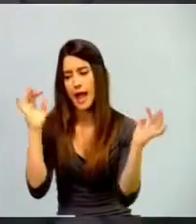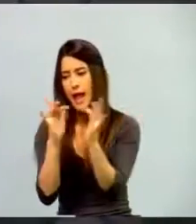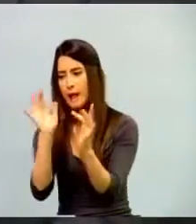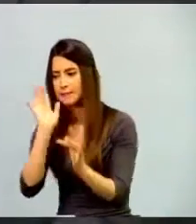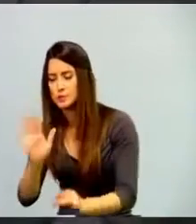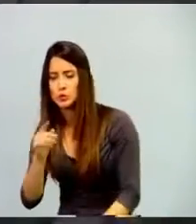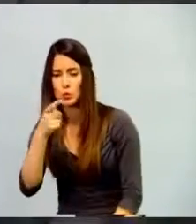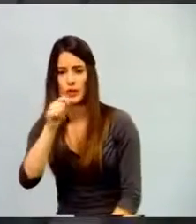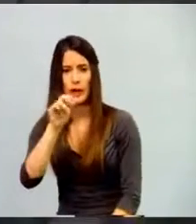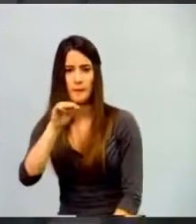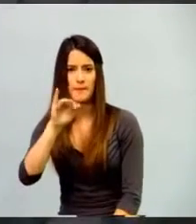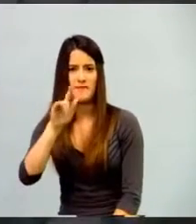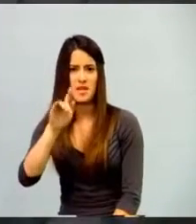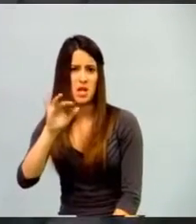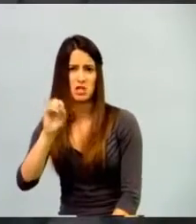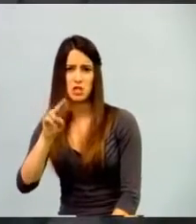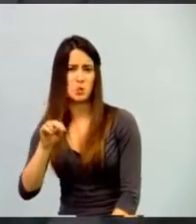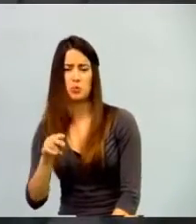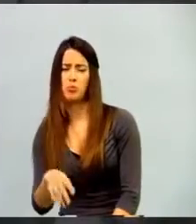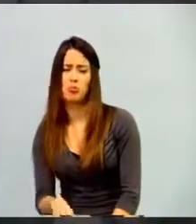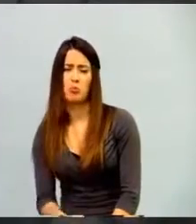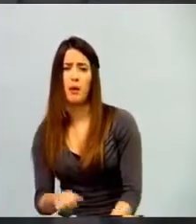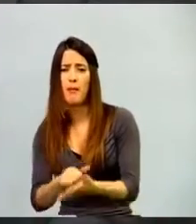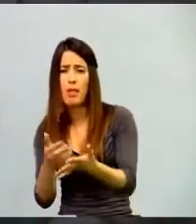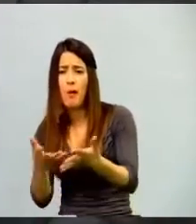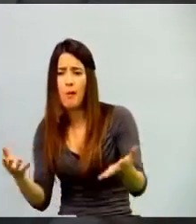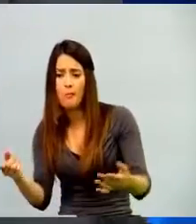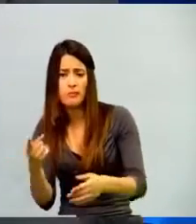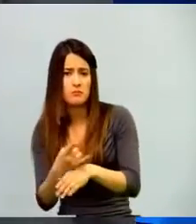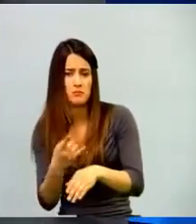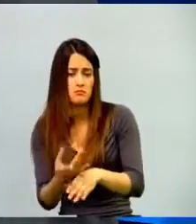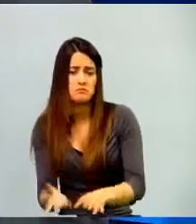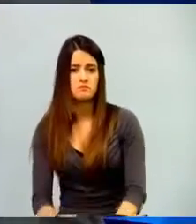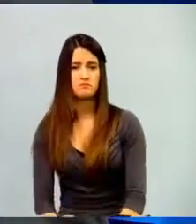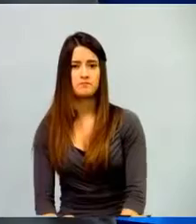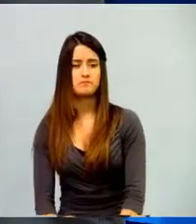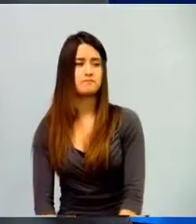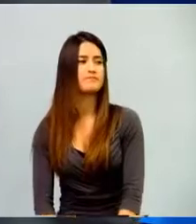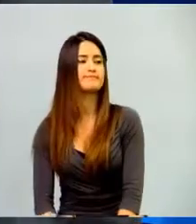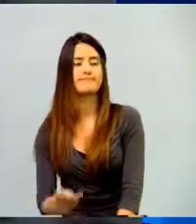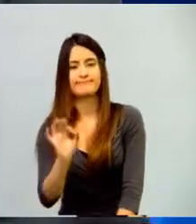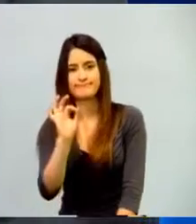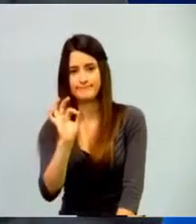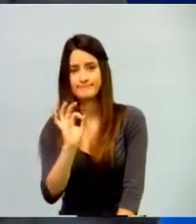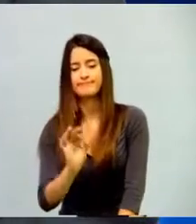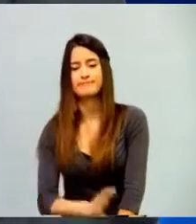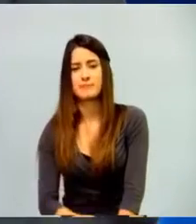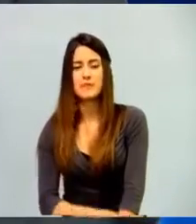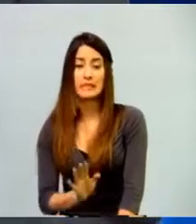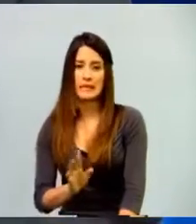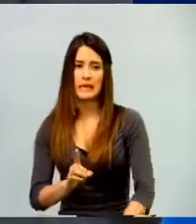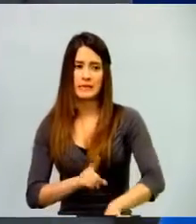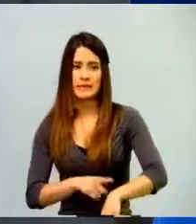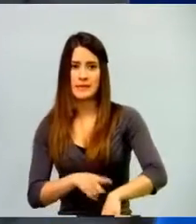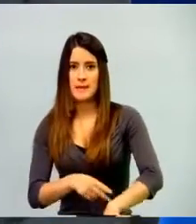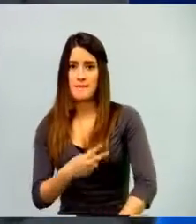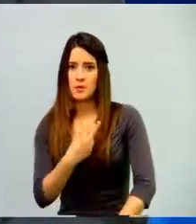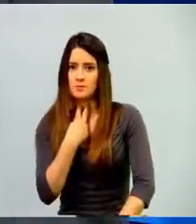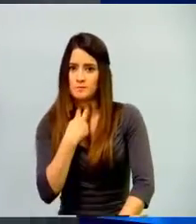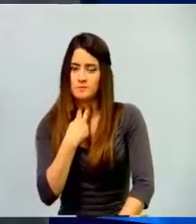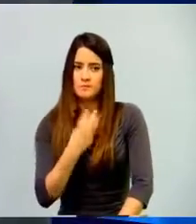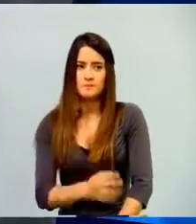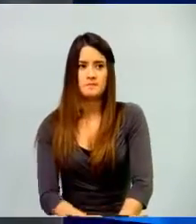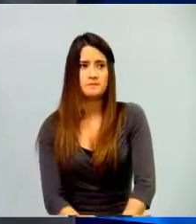recursos hoy día para poder lograrlo. Bueno, muy bien. Pues se nos acaba el tiempo, pero tenemos precisamente la